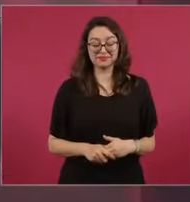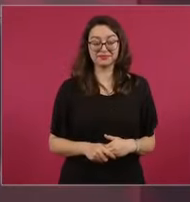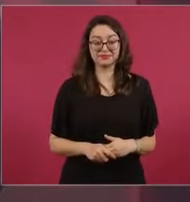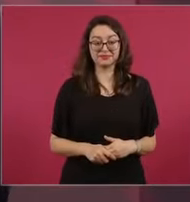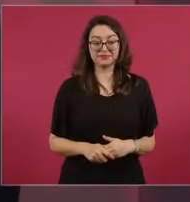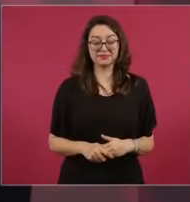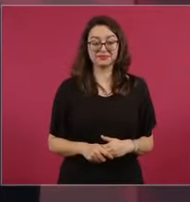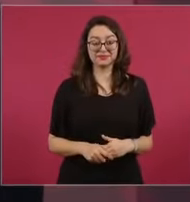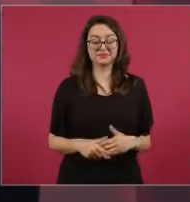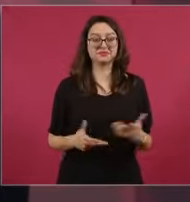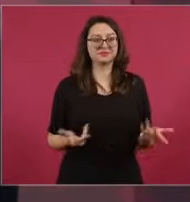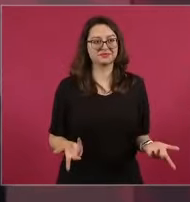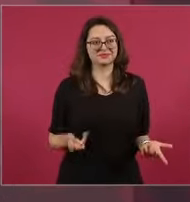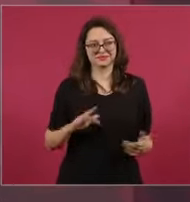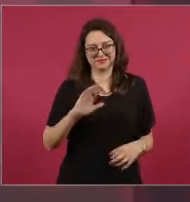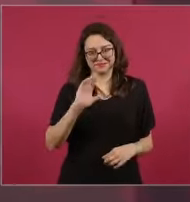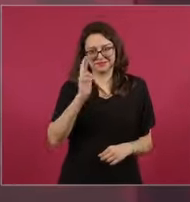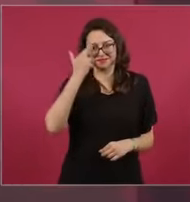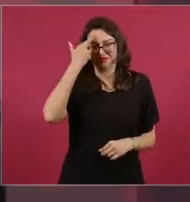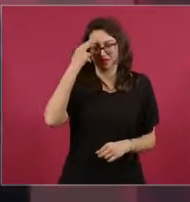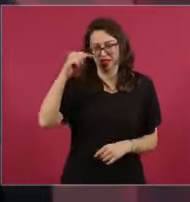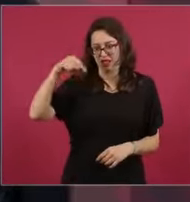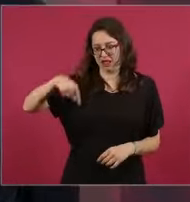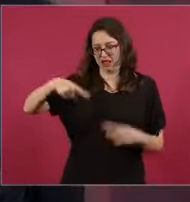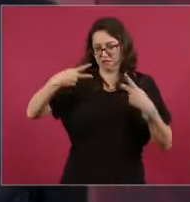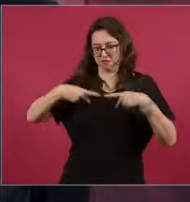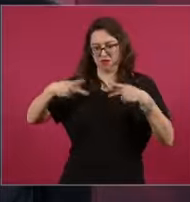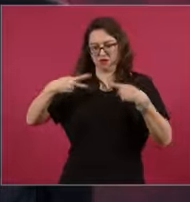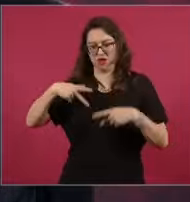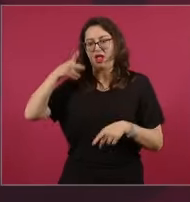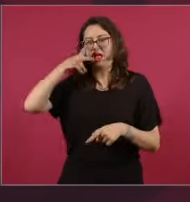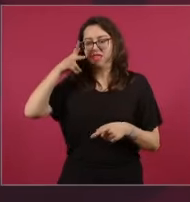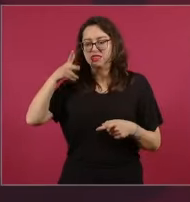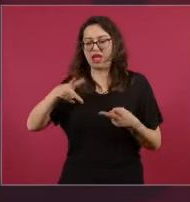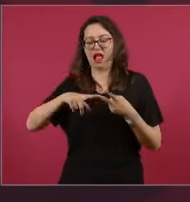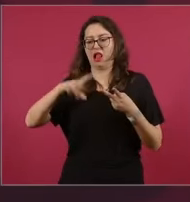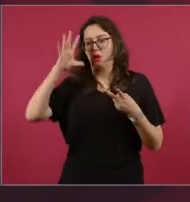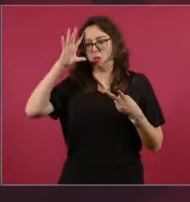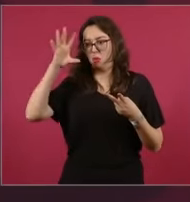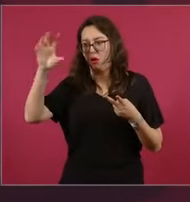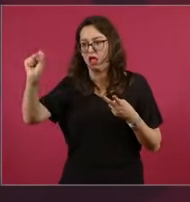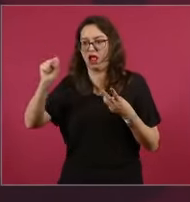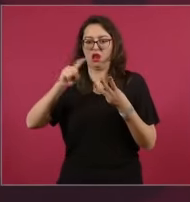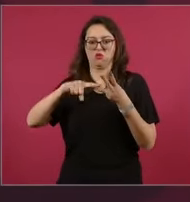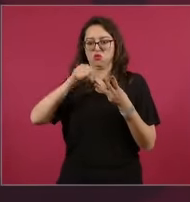¿Dónde están los hidalgos? ¿Dónde están los morelos? ¿Dónde están los Juárez?